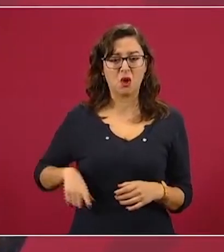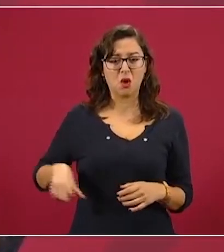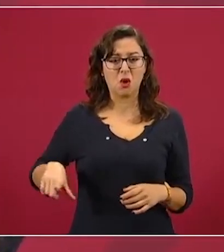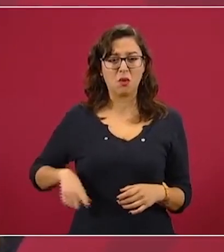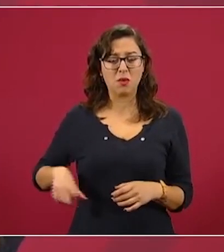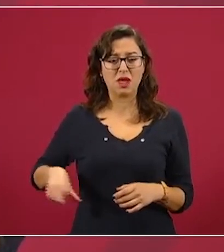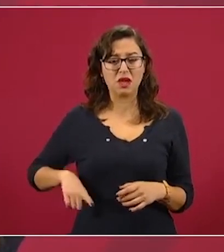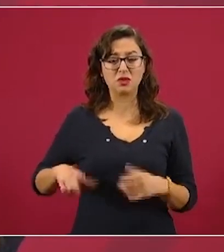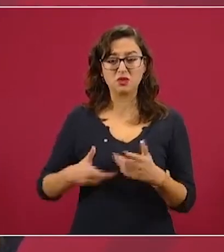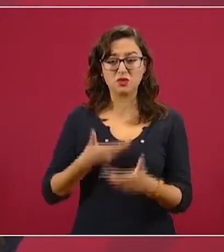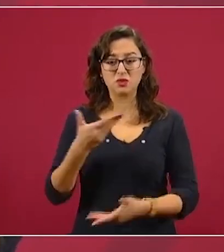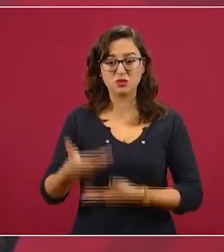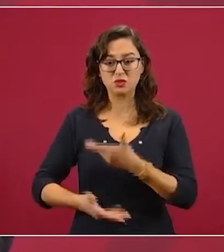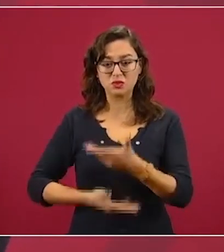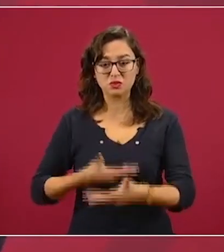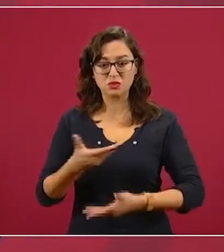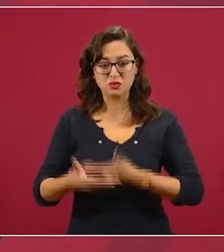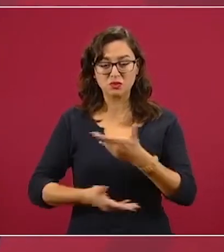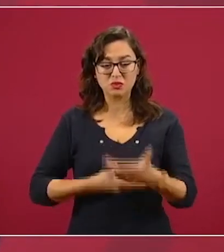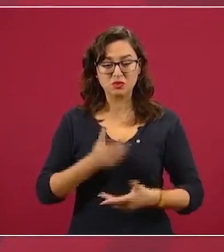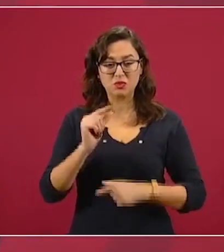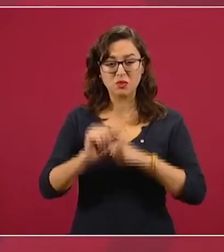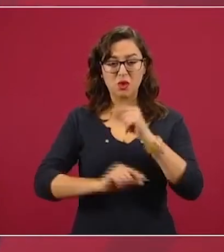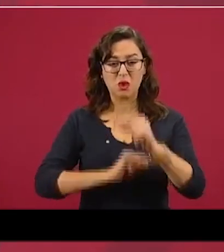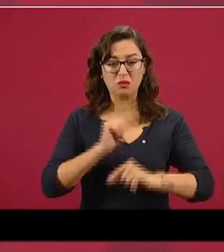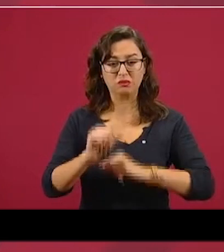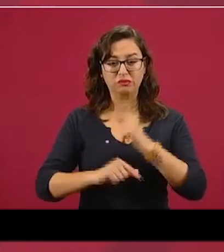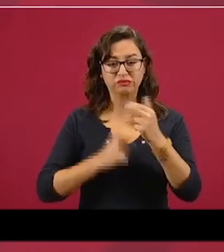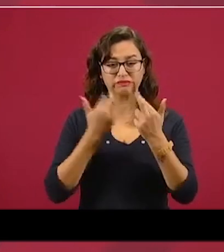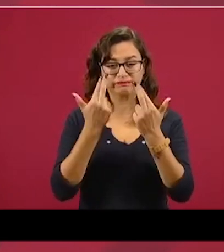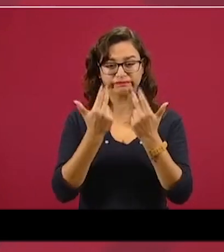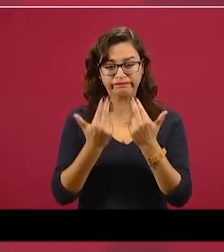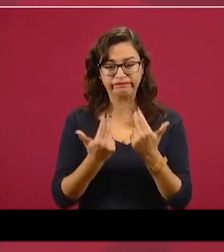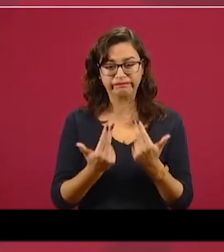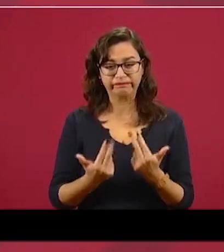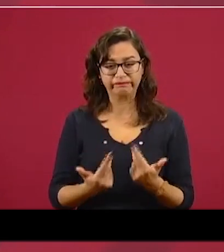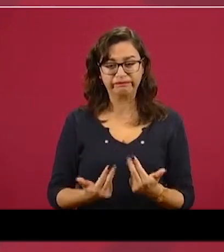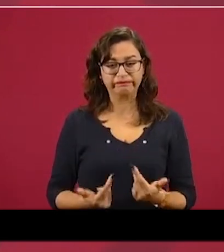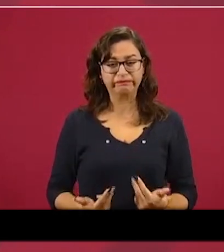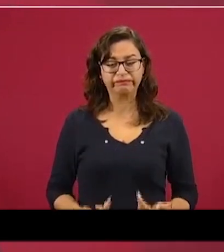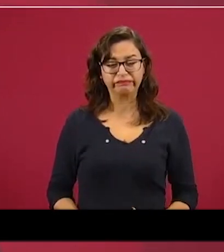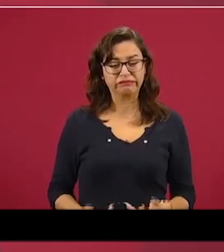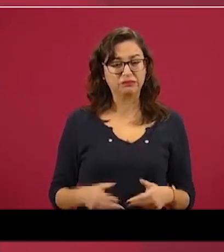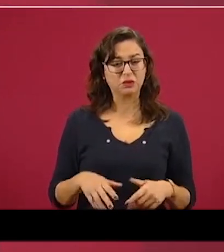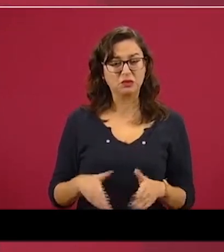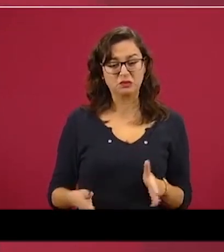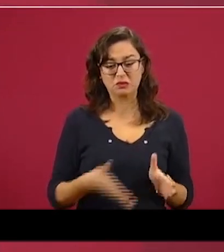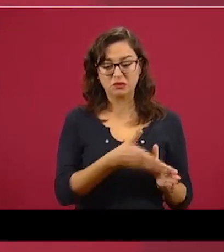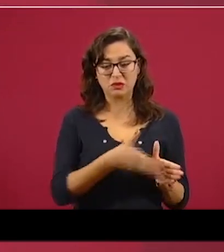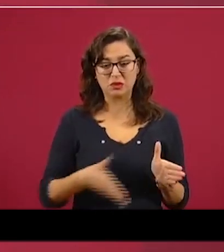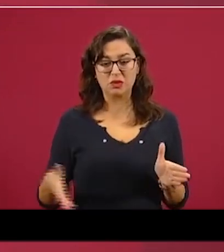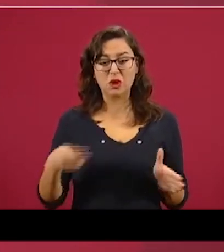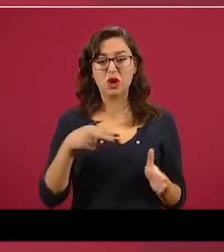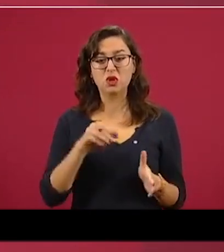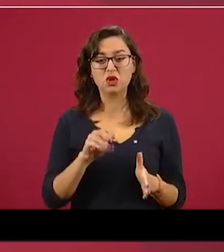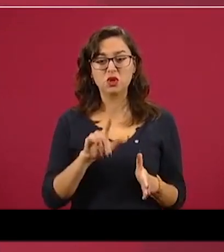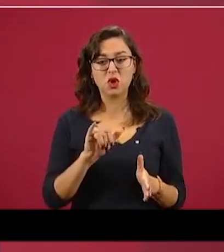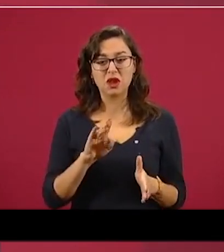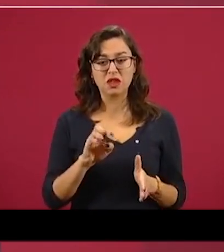la función gubernamental en el país durante el periodo neoliberal.